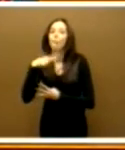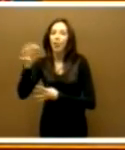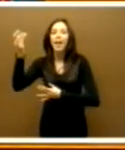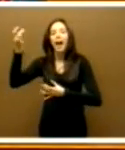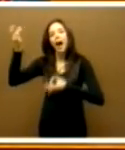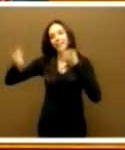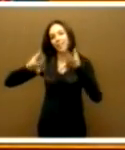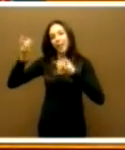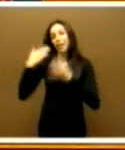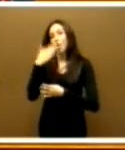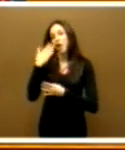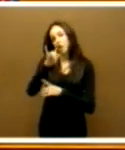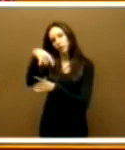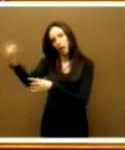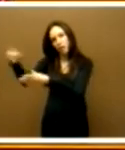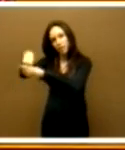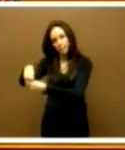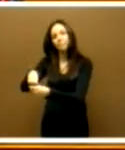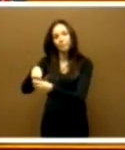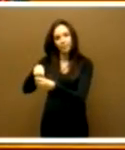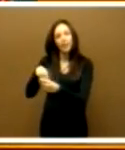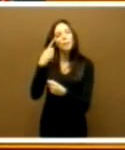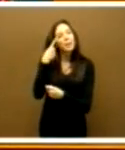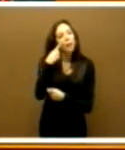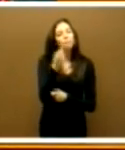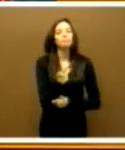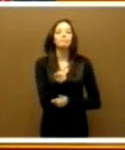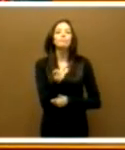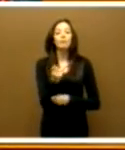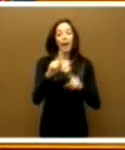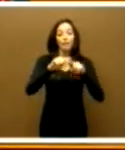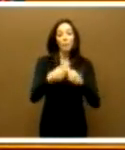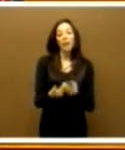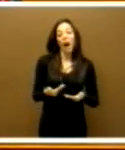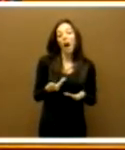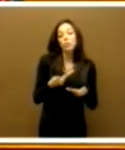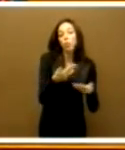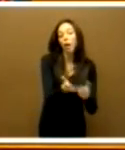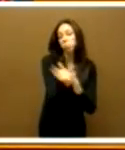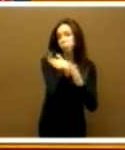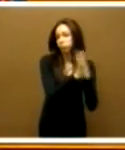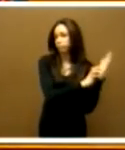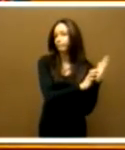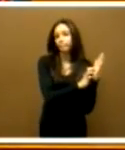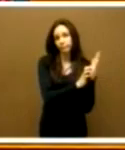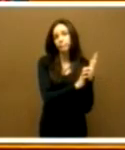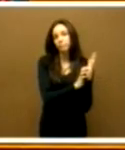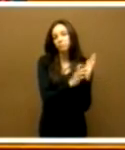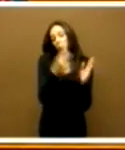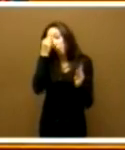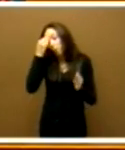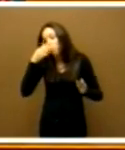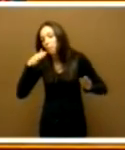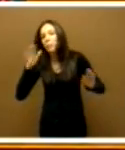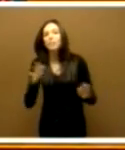Y fíjense ustedes. Reducen las ayudas a la familia, que me imagino que será una manera de